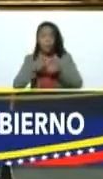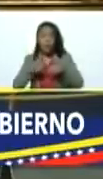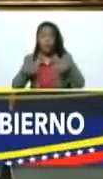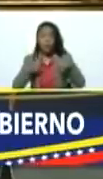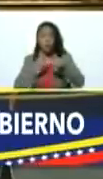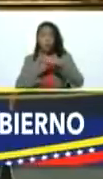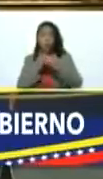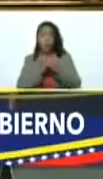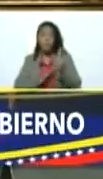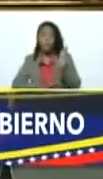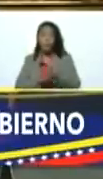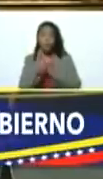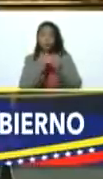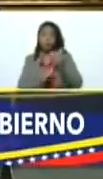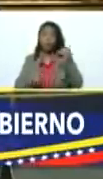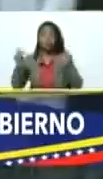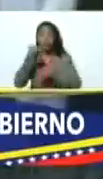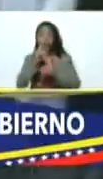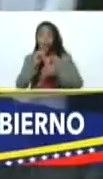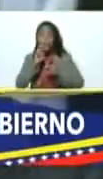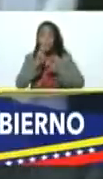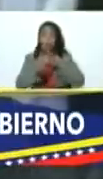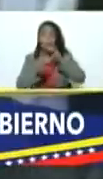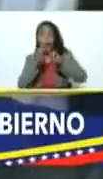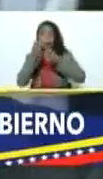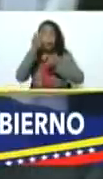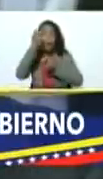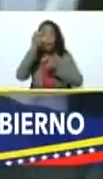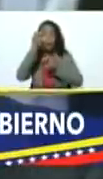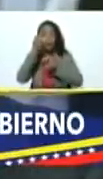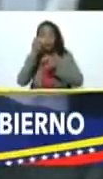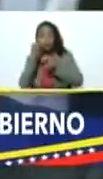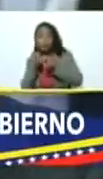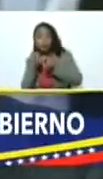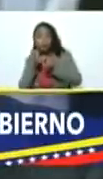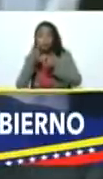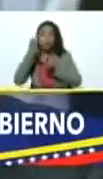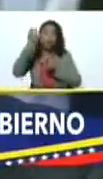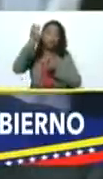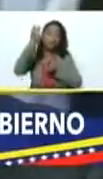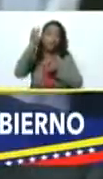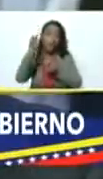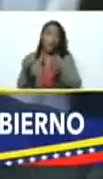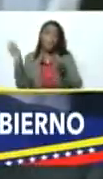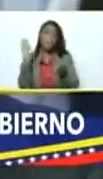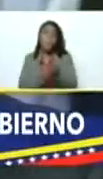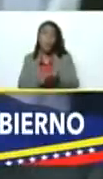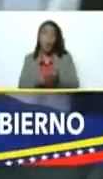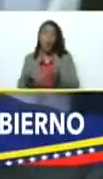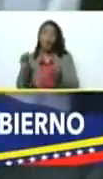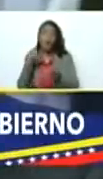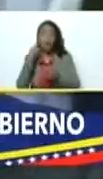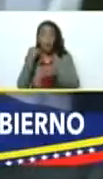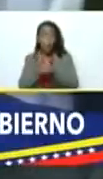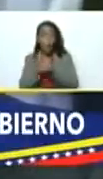superior porque se trata de subir las escaleras que se habían bajado y ponerse otra vez en la cúspide